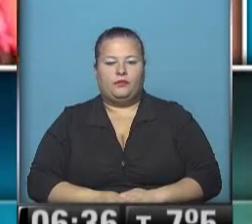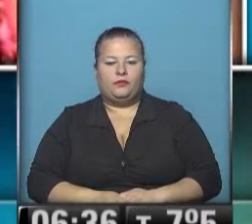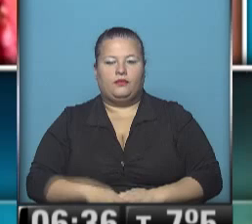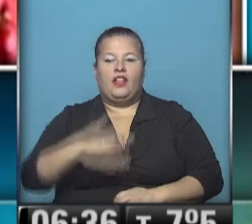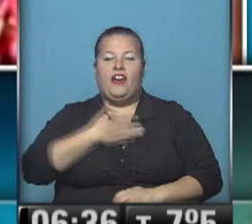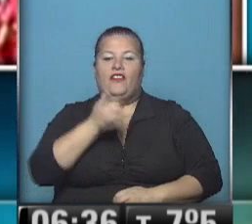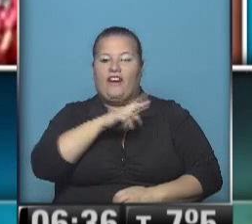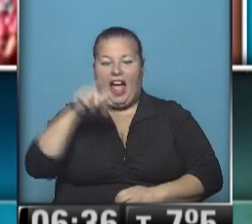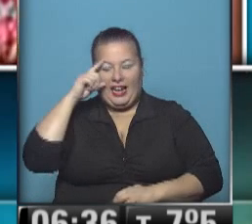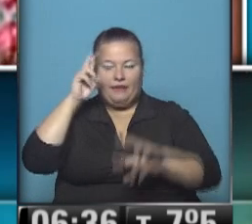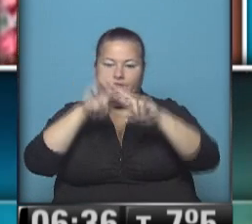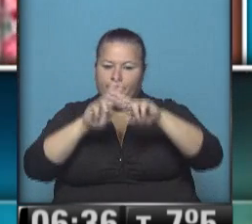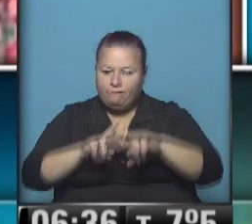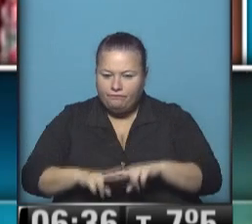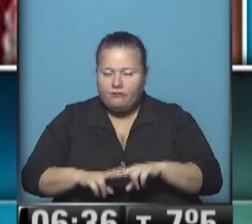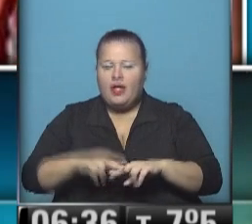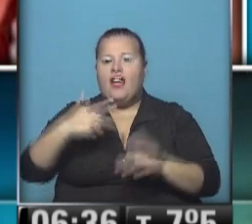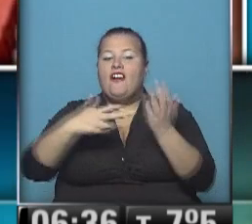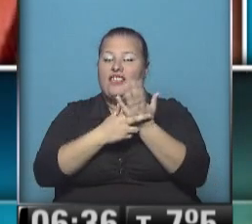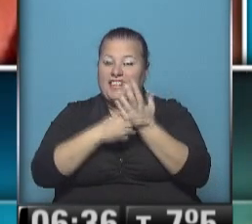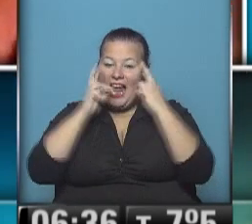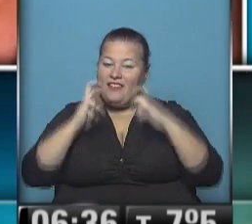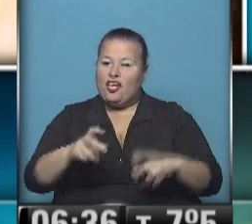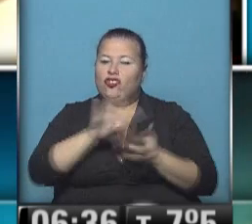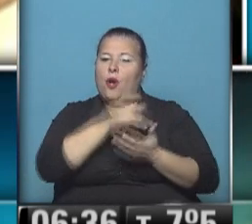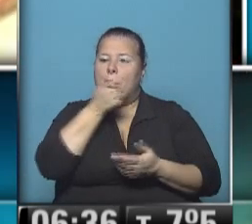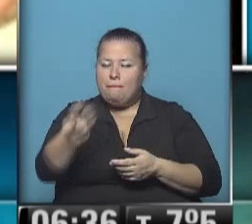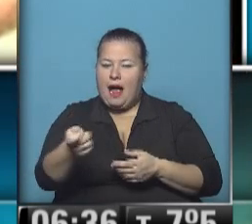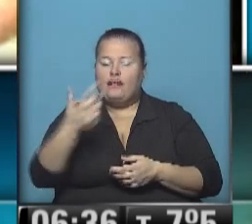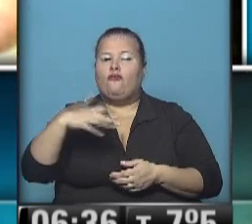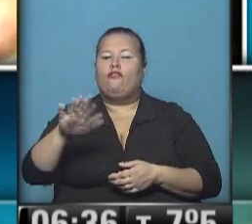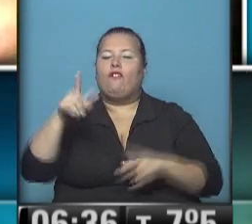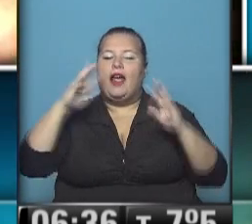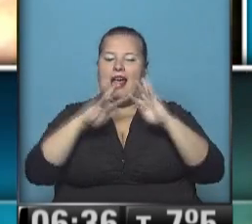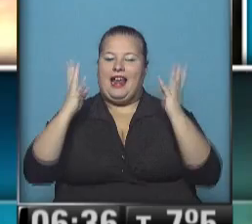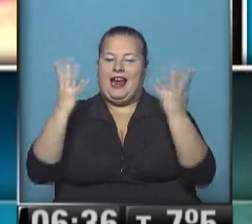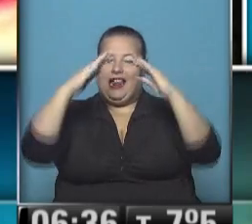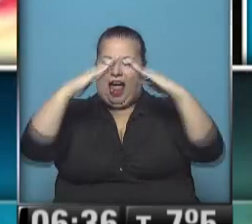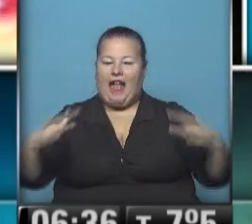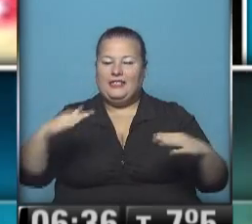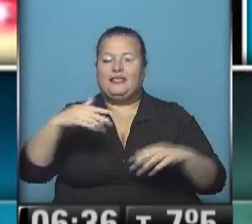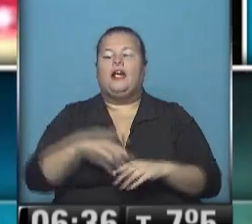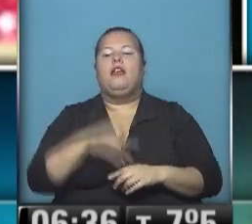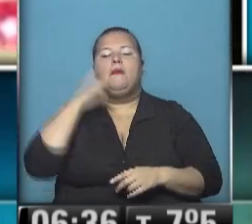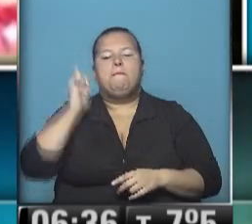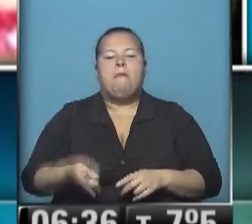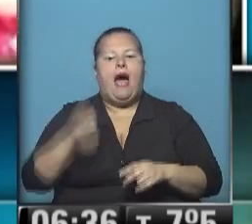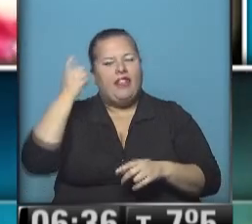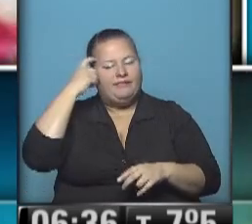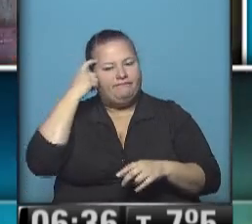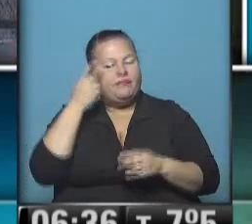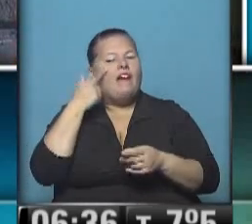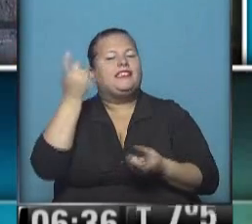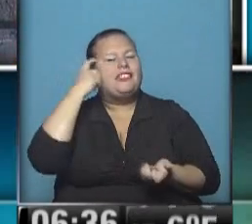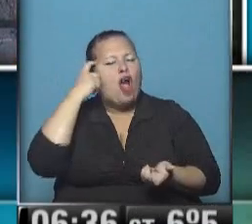Farré, las pericias. La fiscal que investiga el homicidio cometido en el country, Martindale, ordenará estudios psiquiátricos